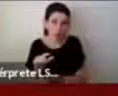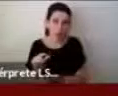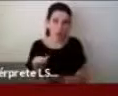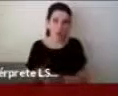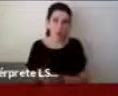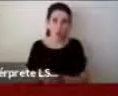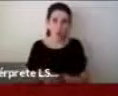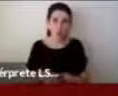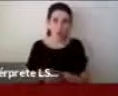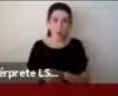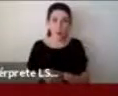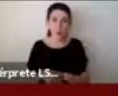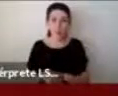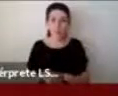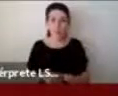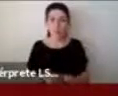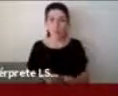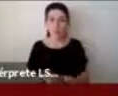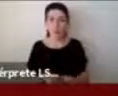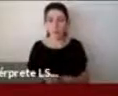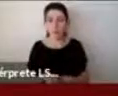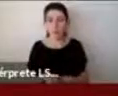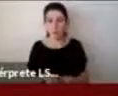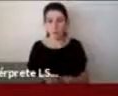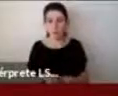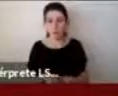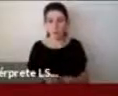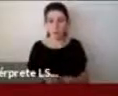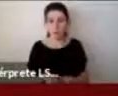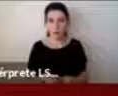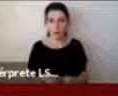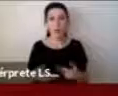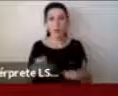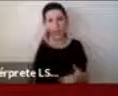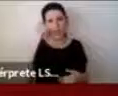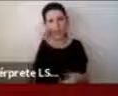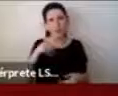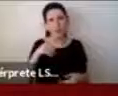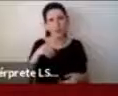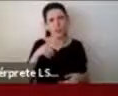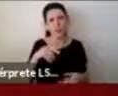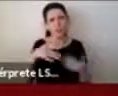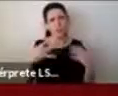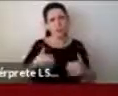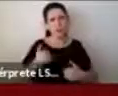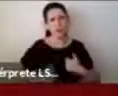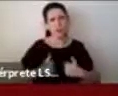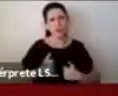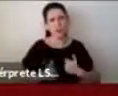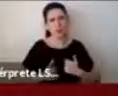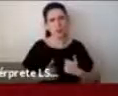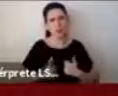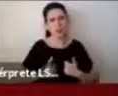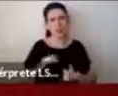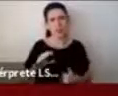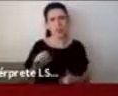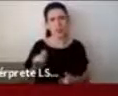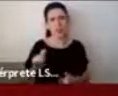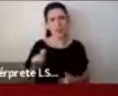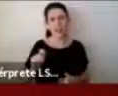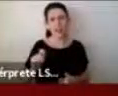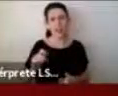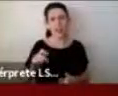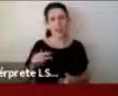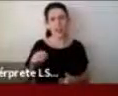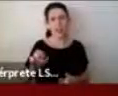Hay una, ahora creo que ella es profesional, locutora, ella es Caterina Moretti, ella